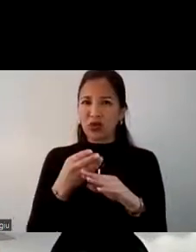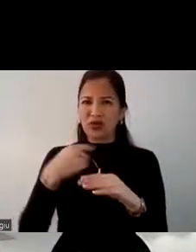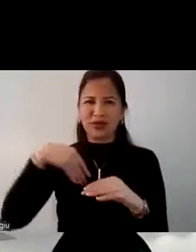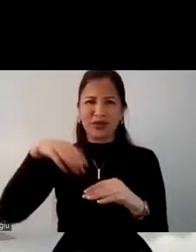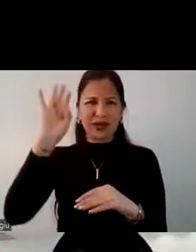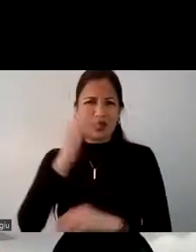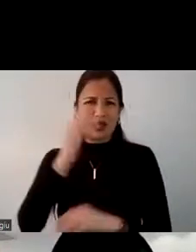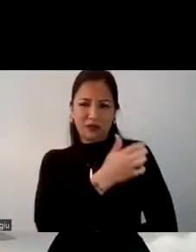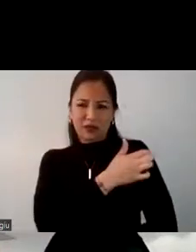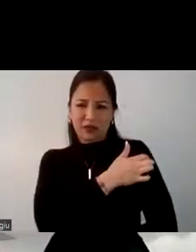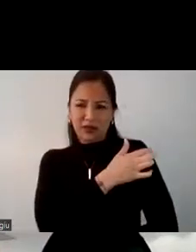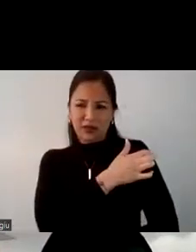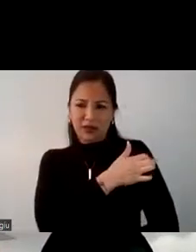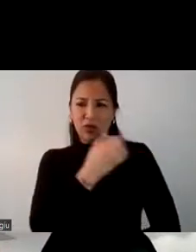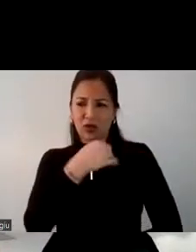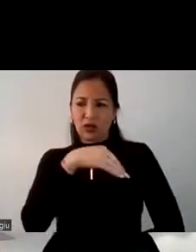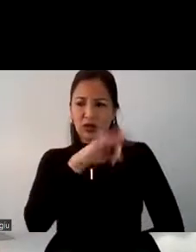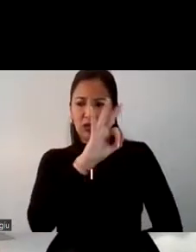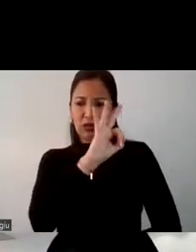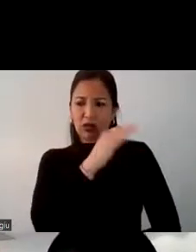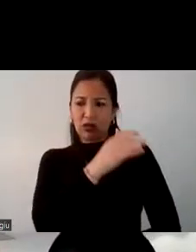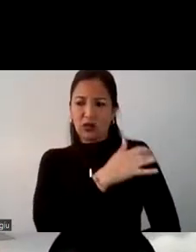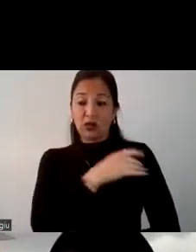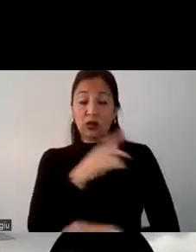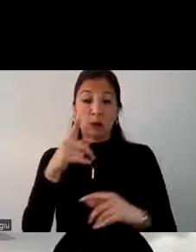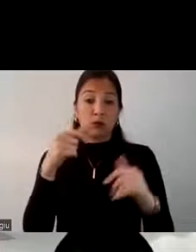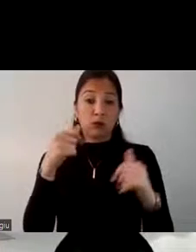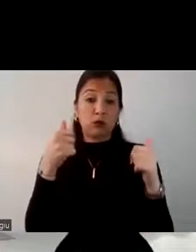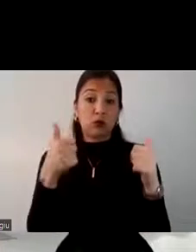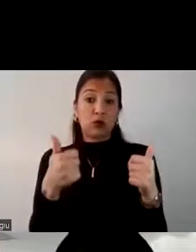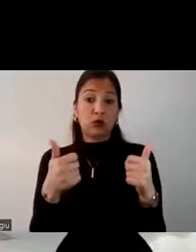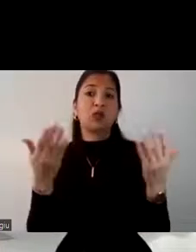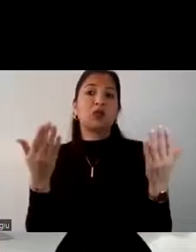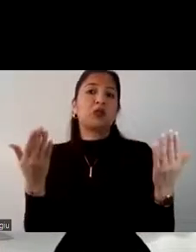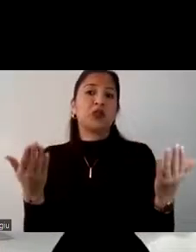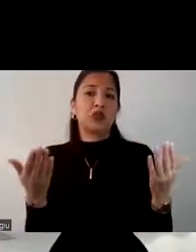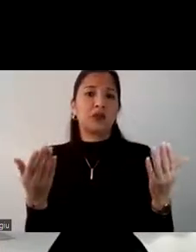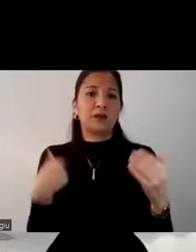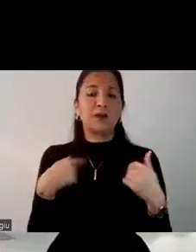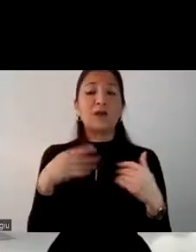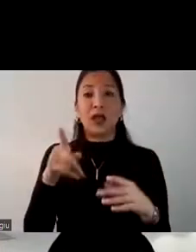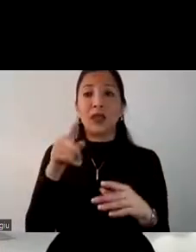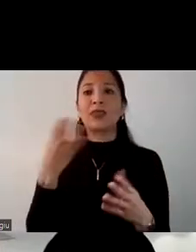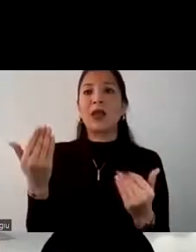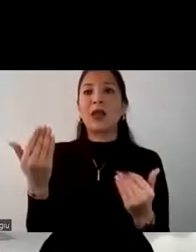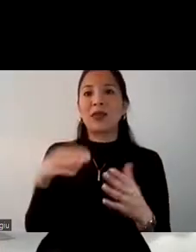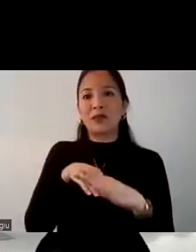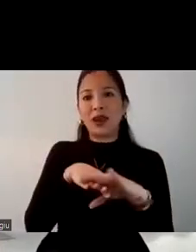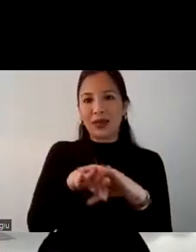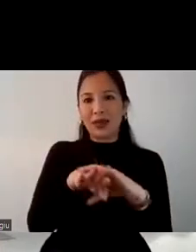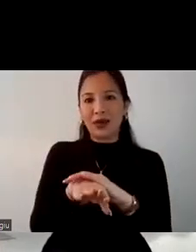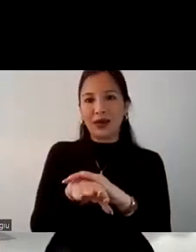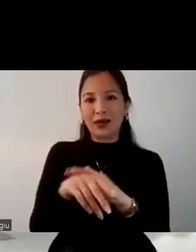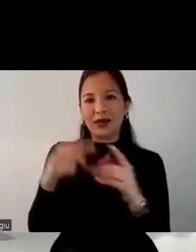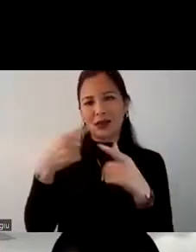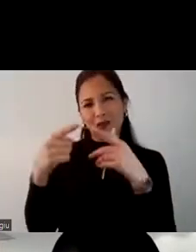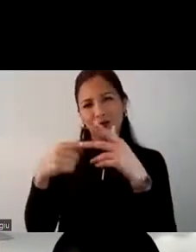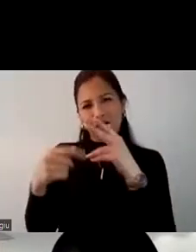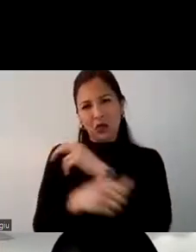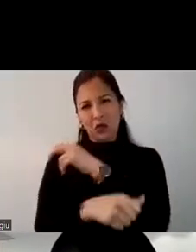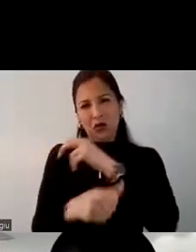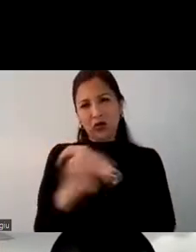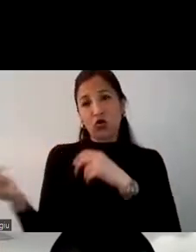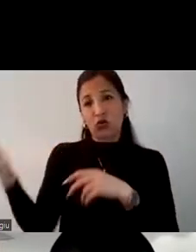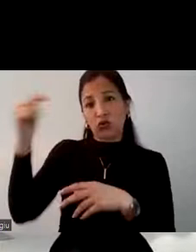encuentra vacunado con la tercera dosis. Y eso es muy bueno debido a que esas son las condiciones que la mayoría de países está solicitando para